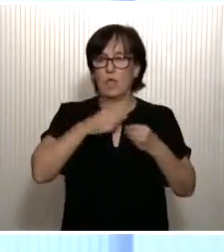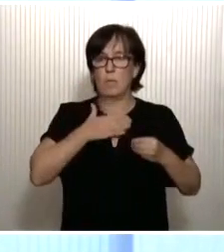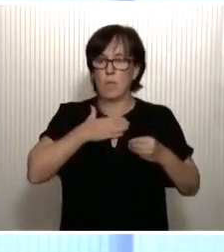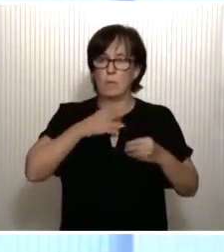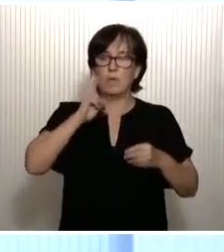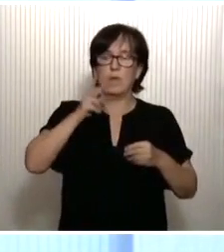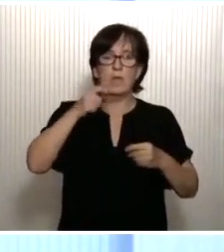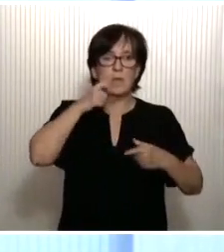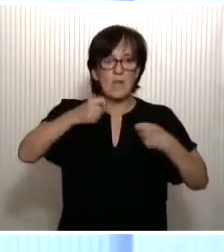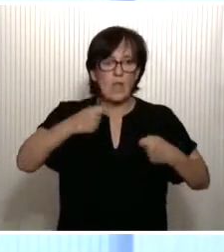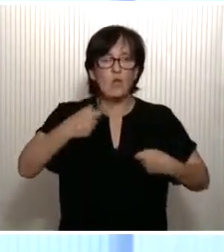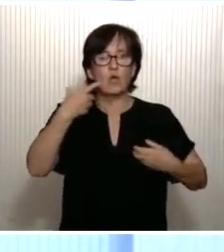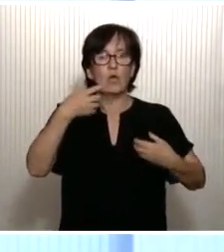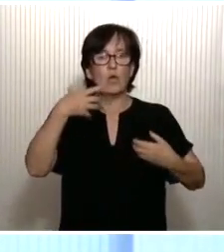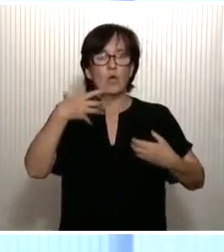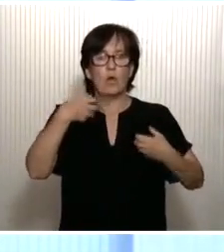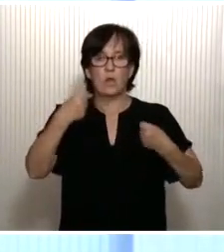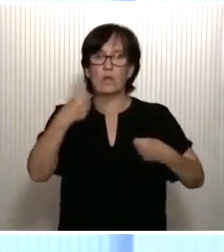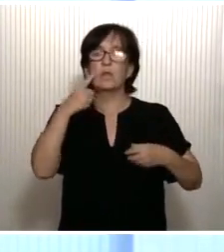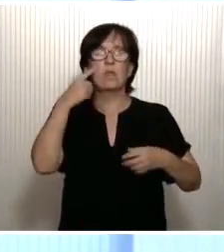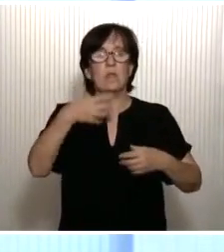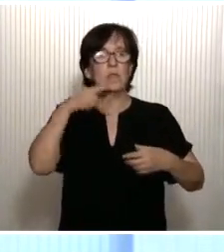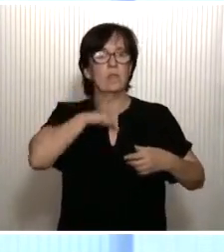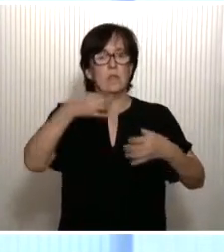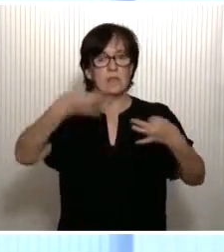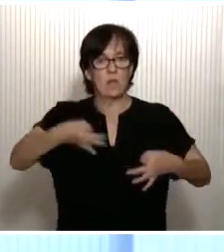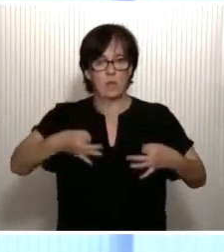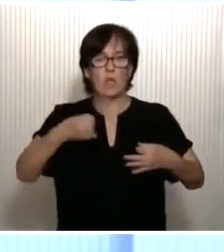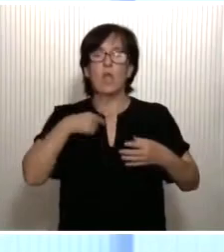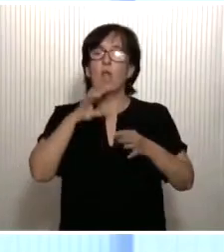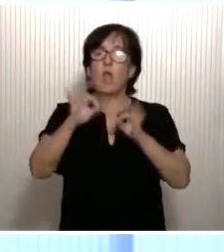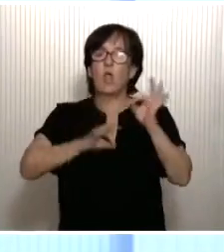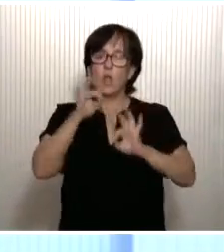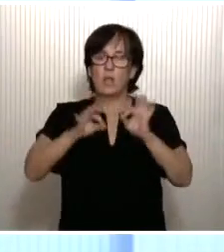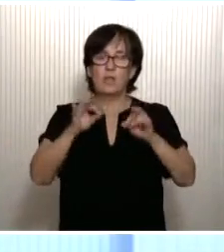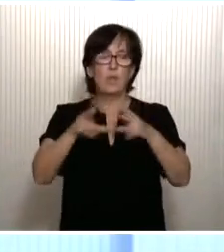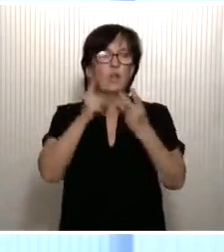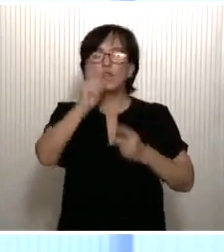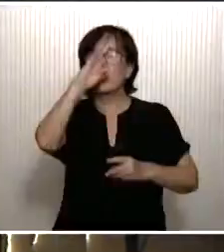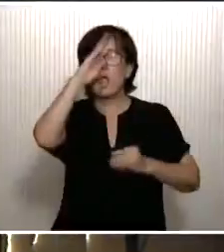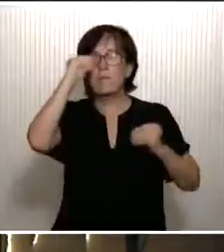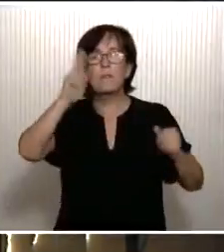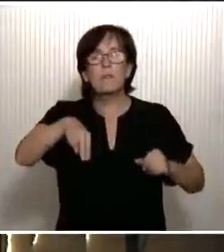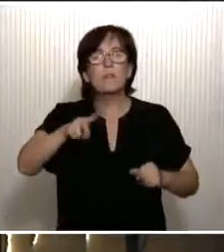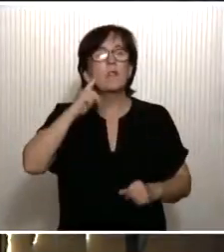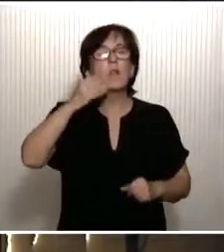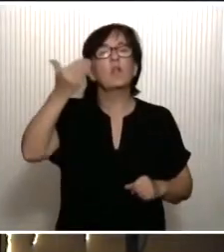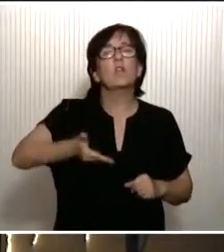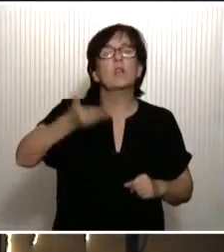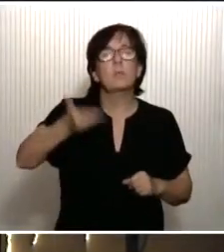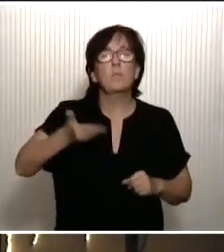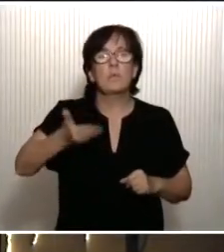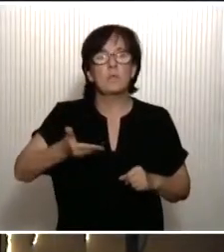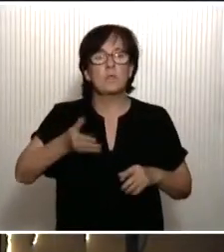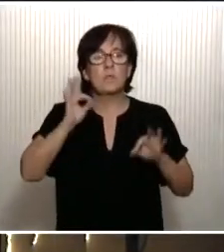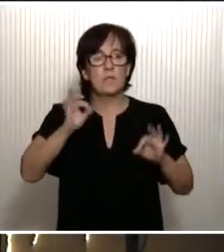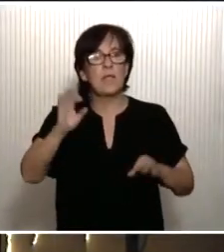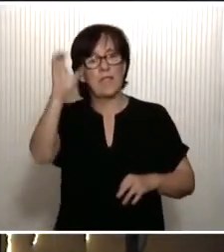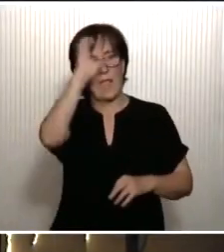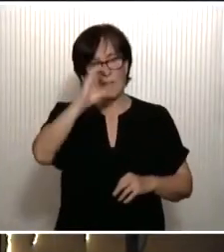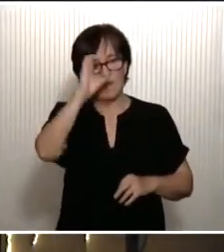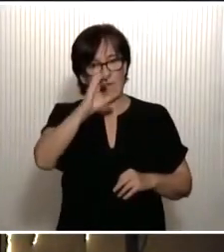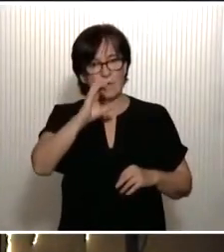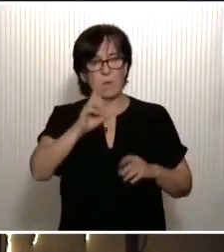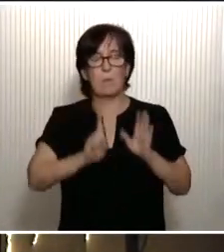de nuestra propia seguridad y de nuestra propia proyección social. Que no olvidemos nunca lo importante que es la ciencia